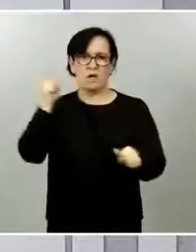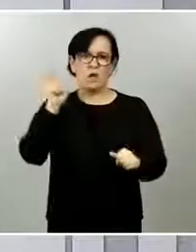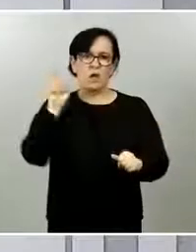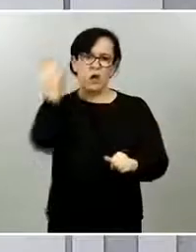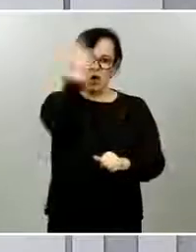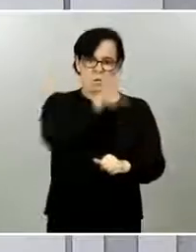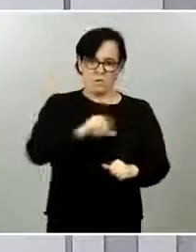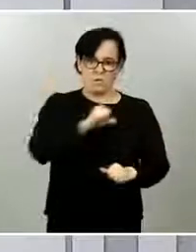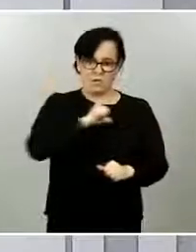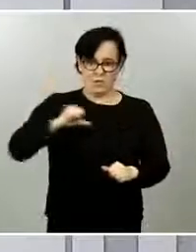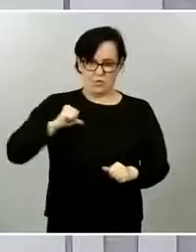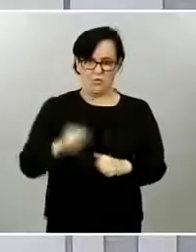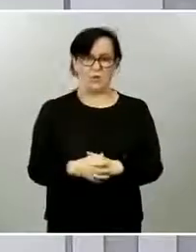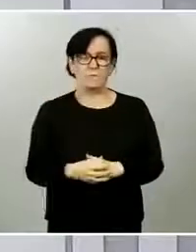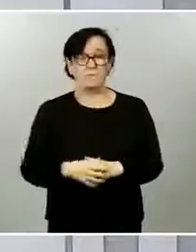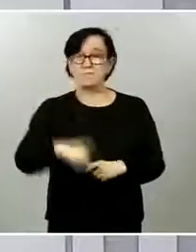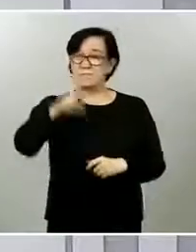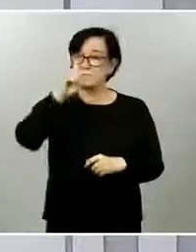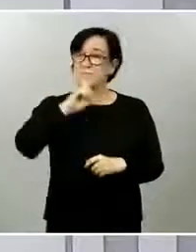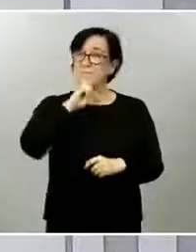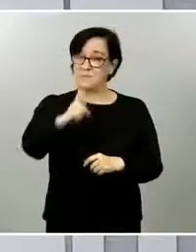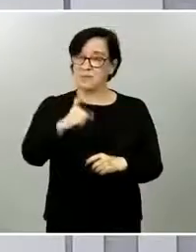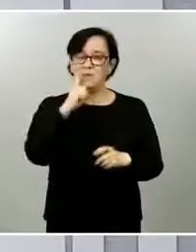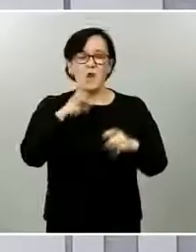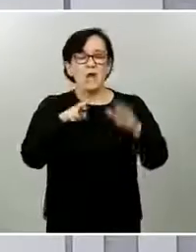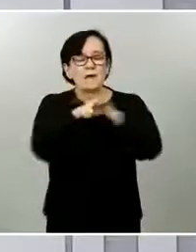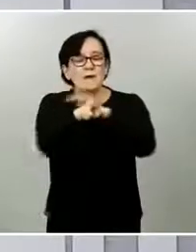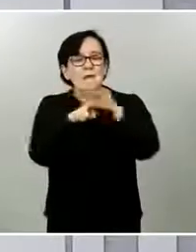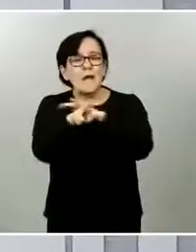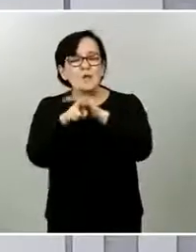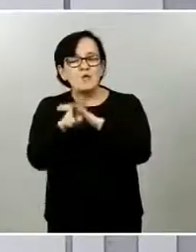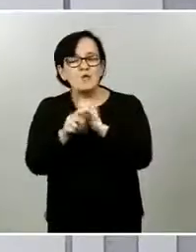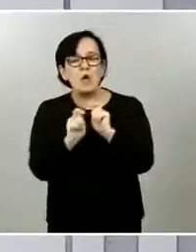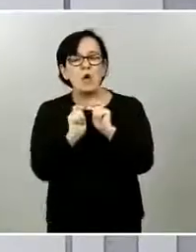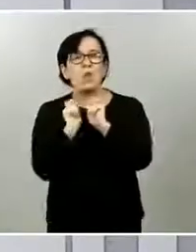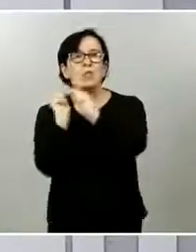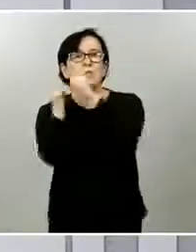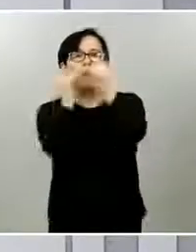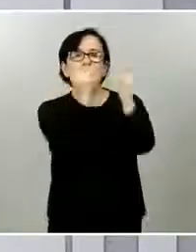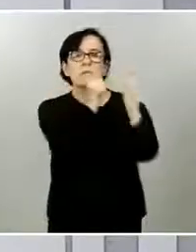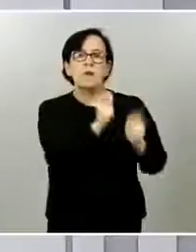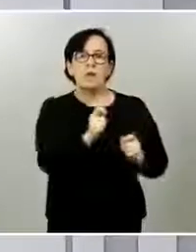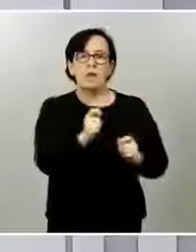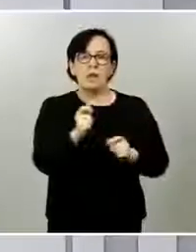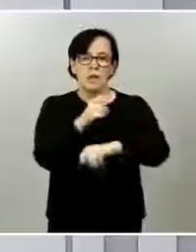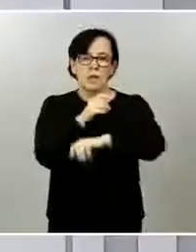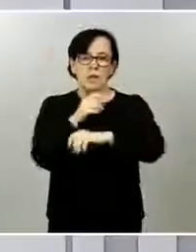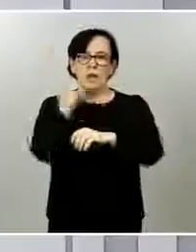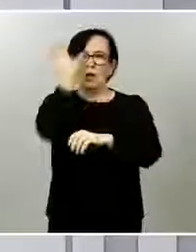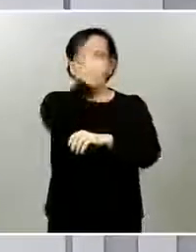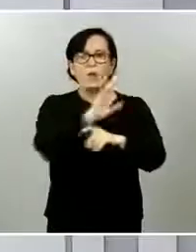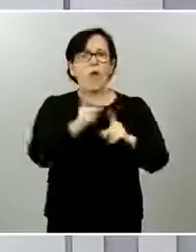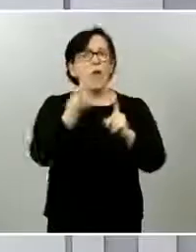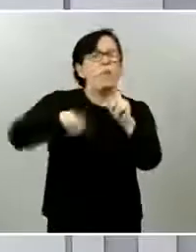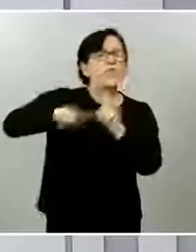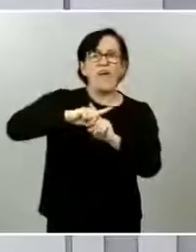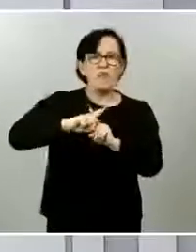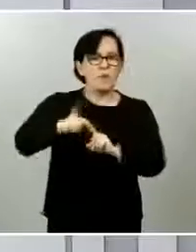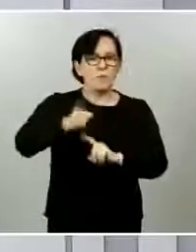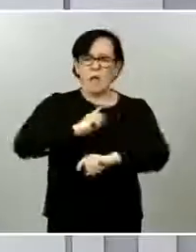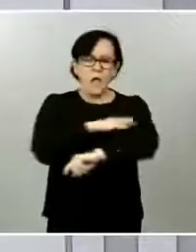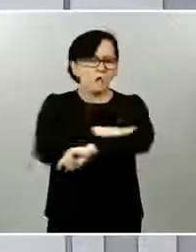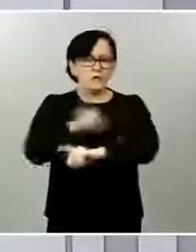euros y supone esta dotación la mayor transferencia directa que jamás han recibido las comunidades autónomas.